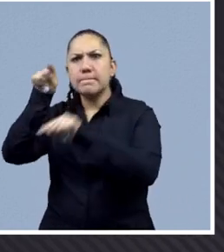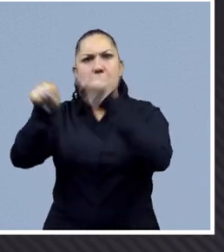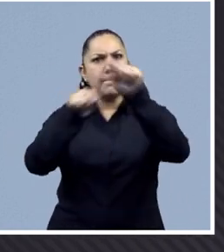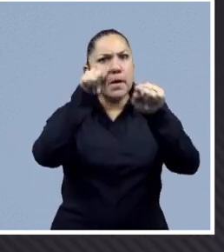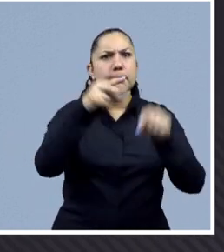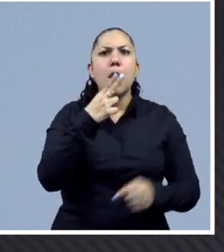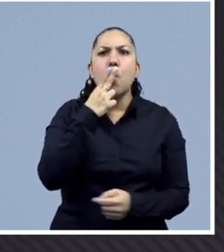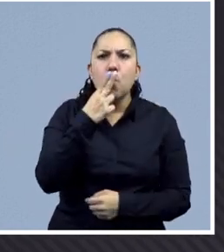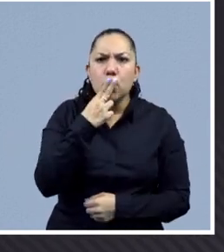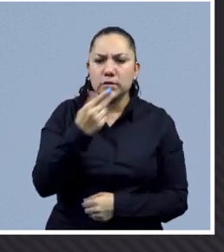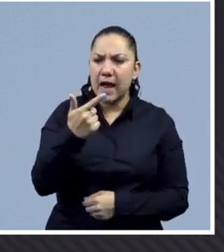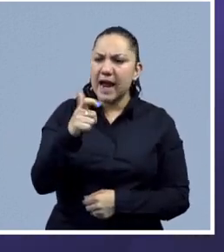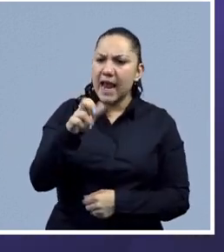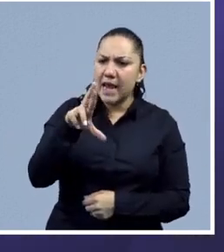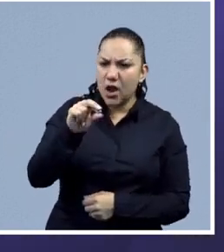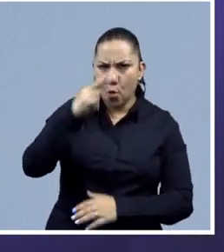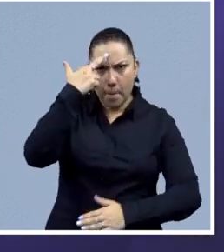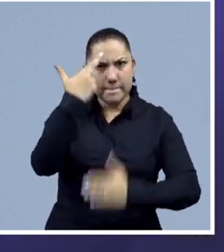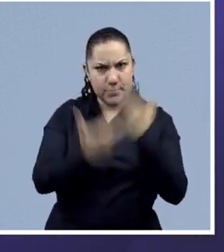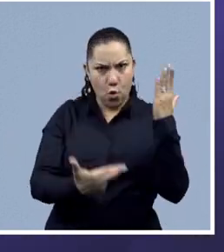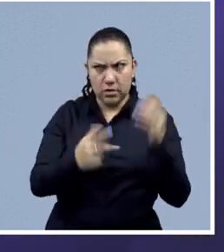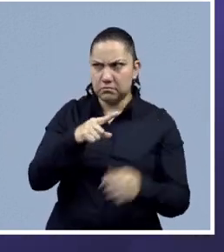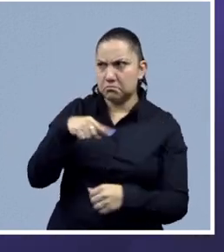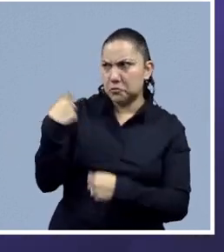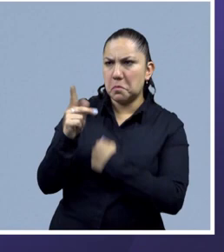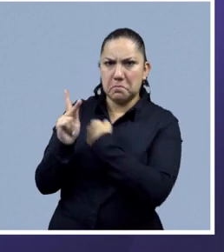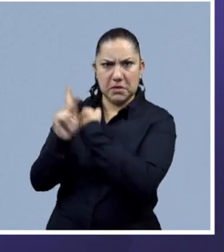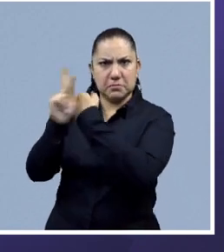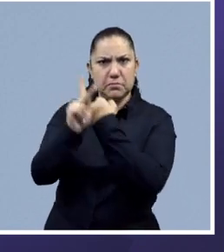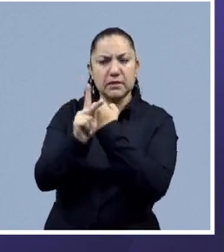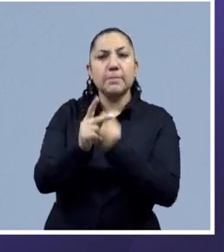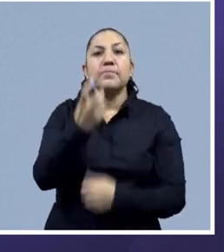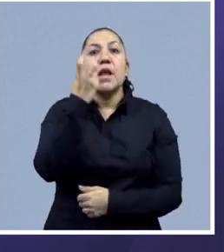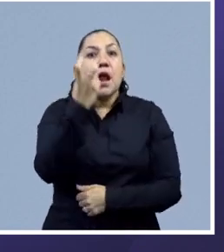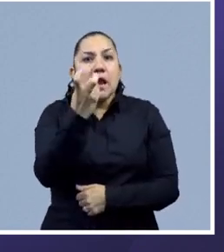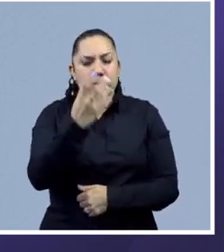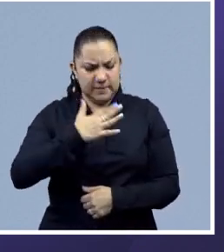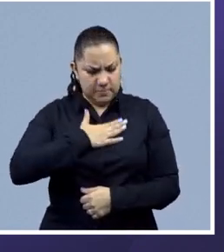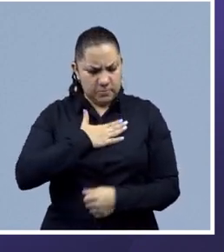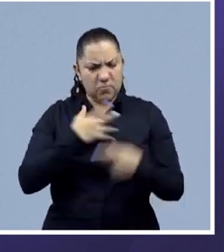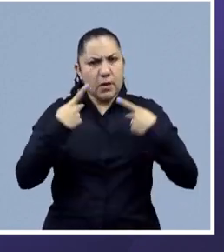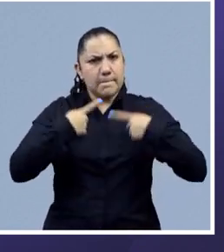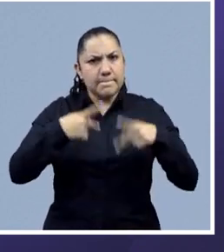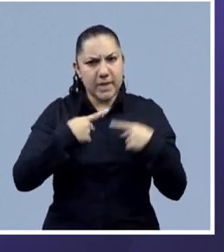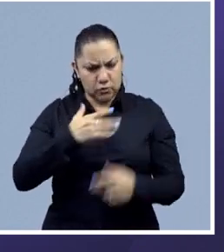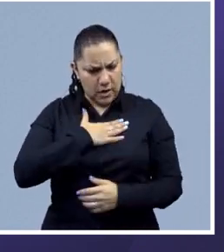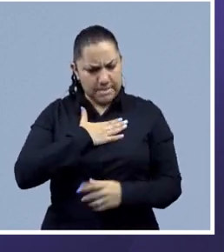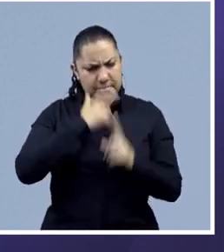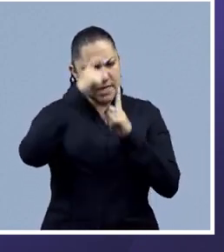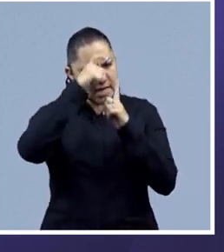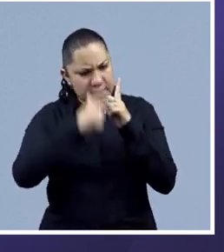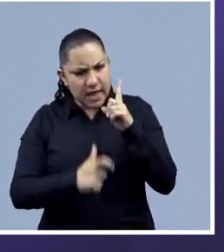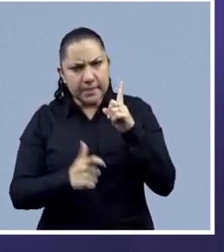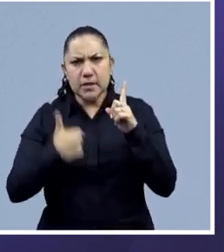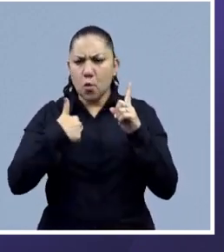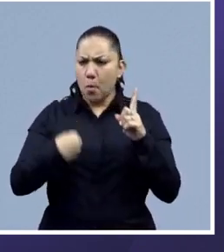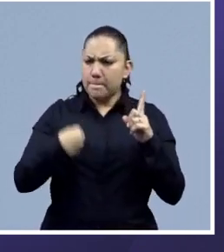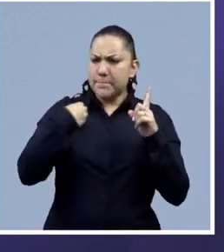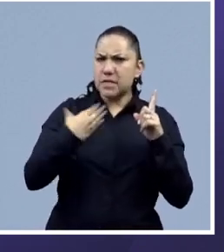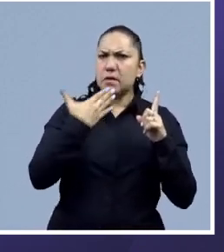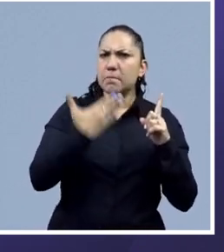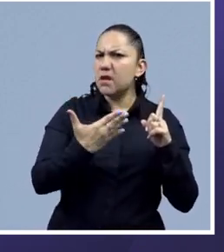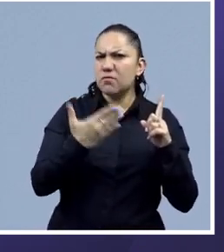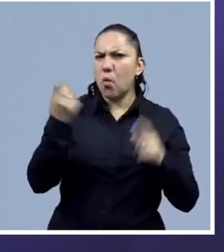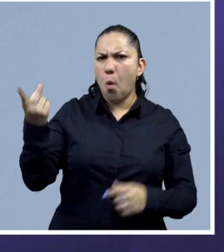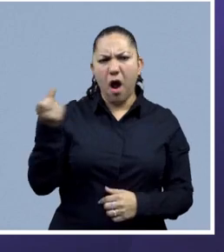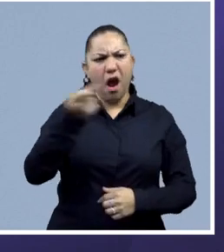más presente alrededor del mundo. Este tipo de violencia impacta principalmente la identidad y el bienestar de la persona afectada, al ser